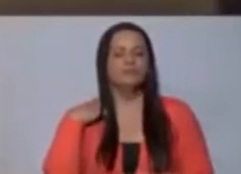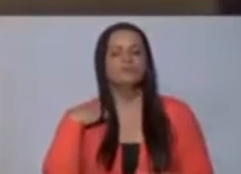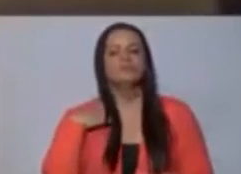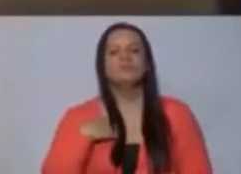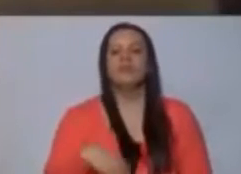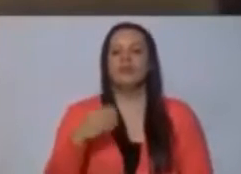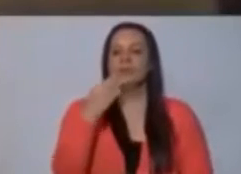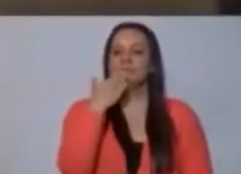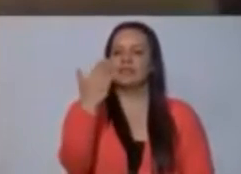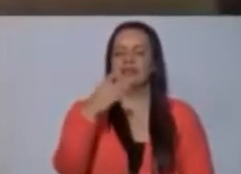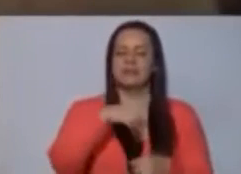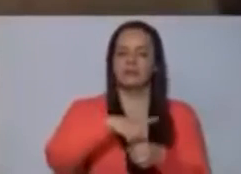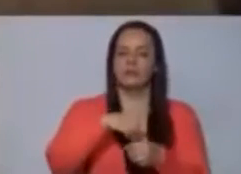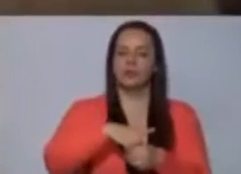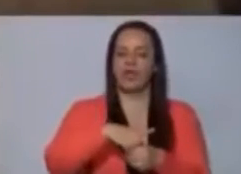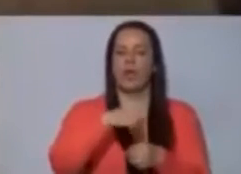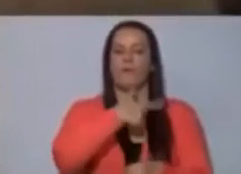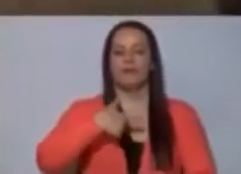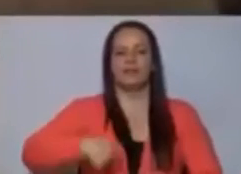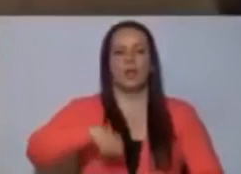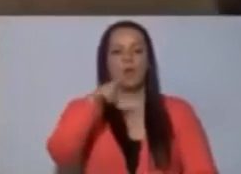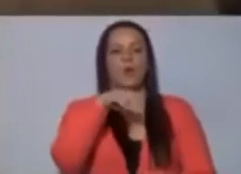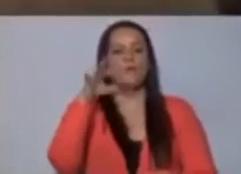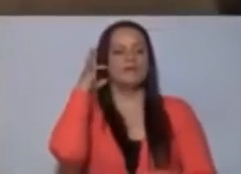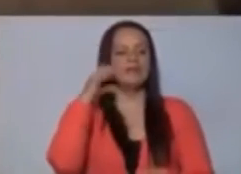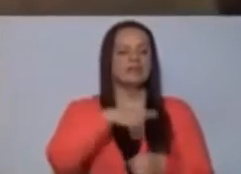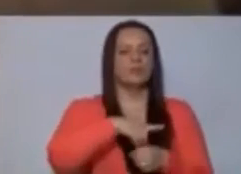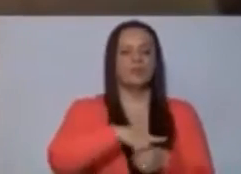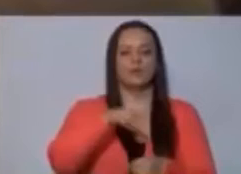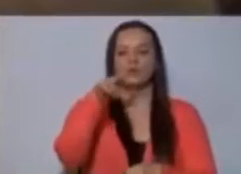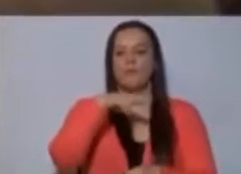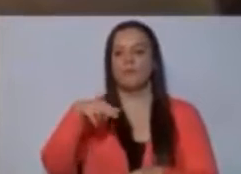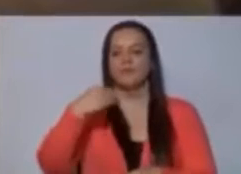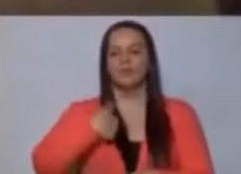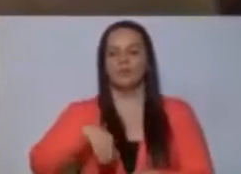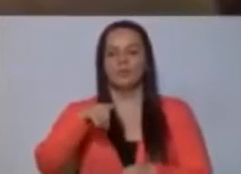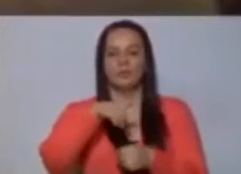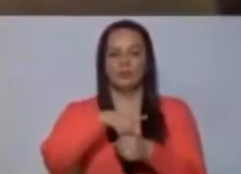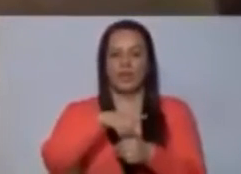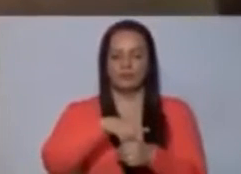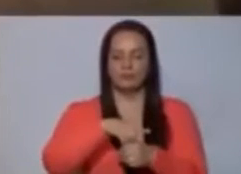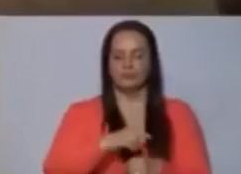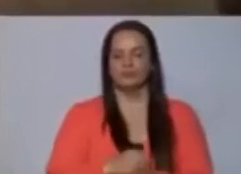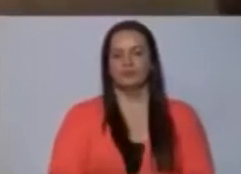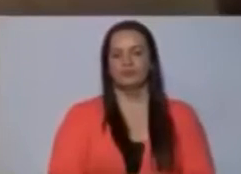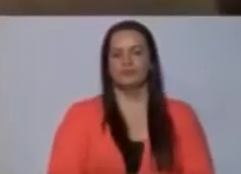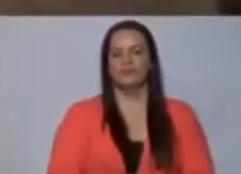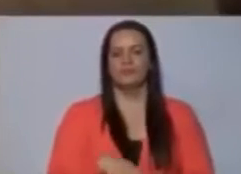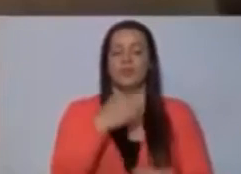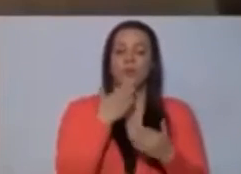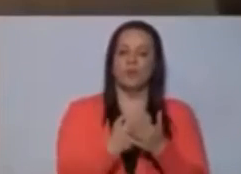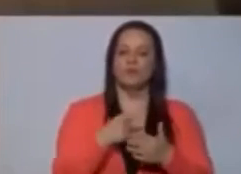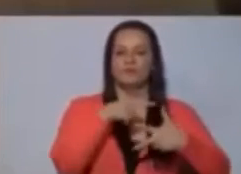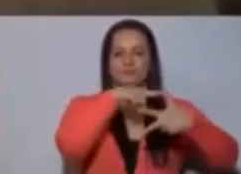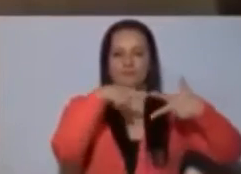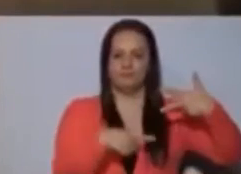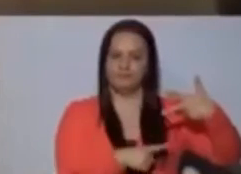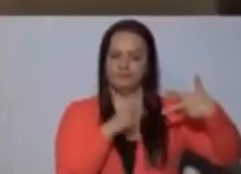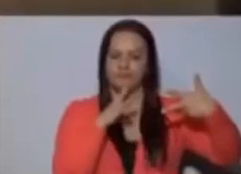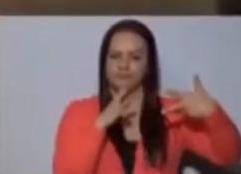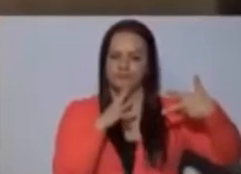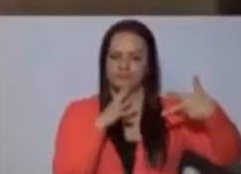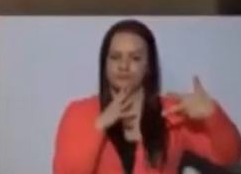Muchas gracias, diputado presidente, compañeras diputadas, compañeros diputados. Voy a hablar de tres cosas hoy.